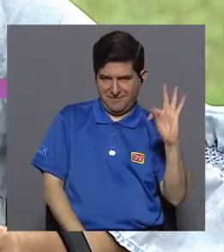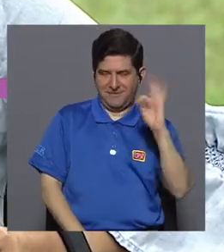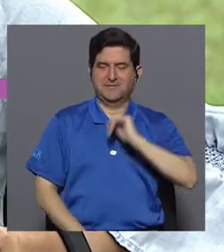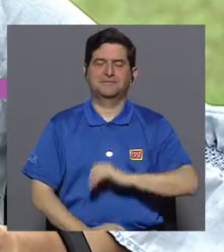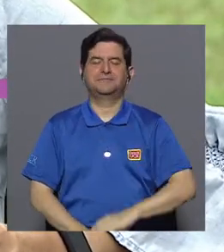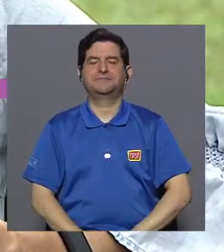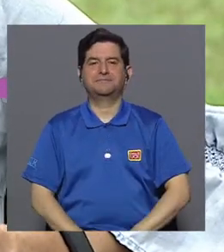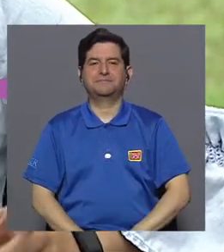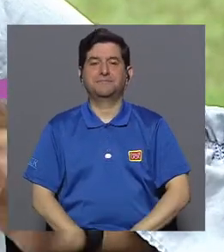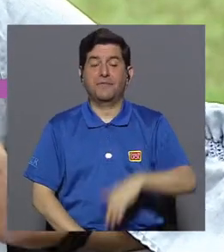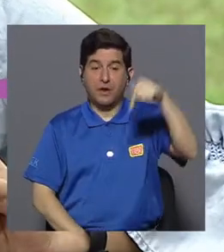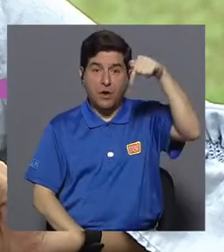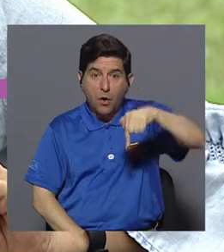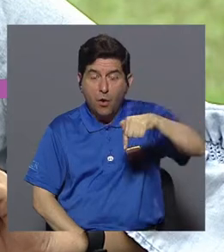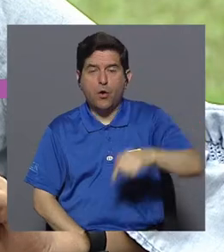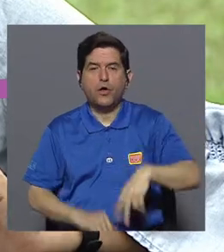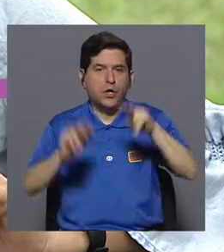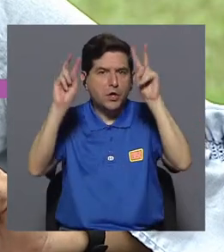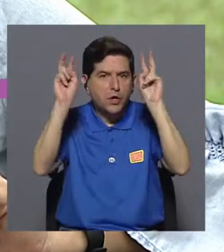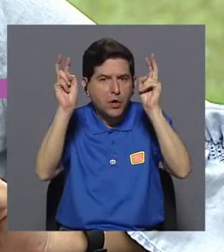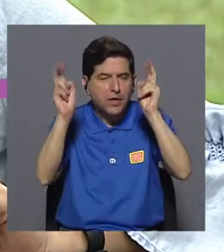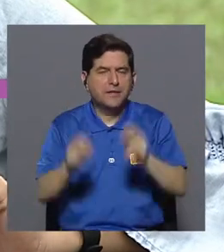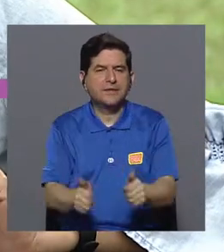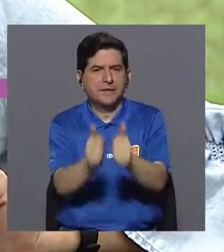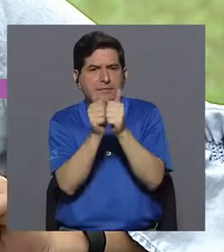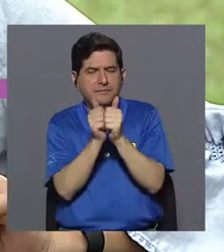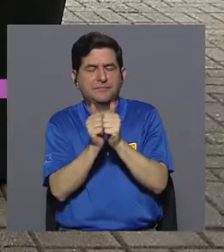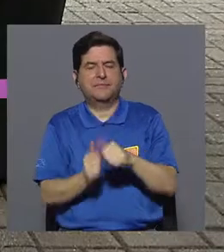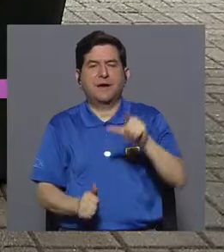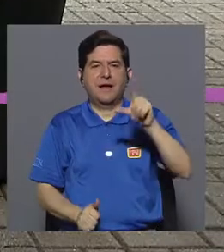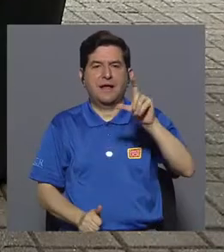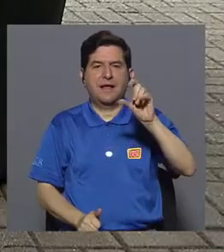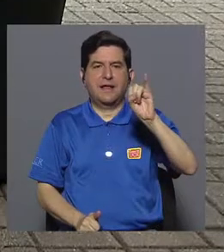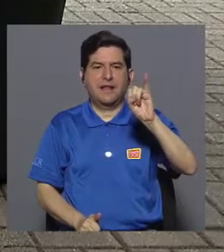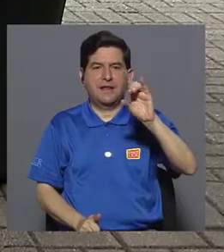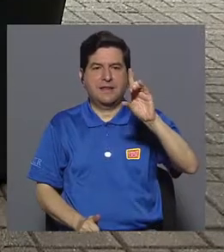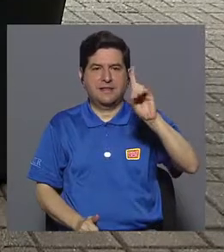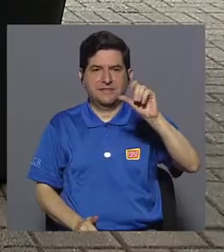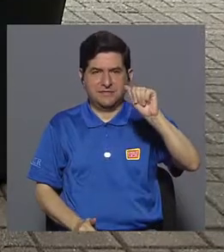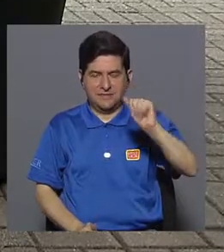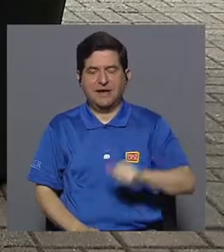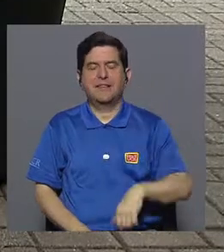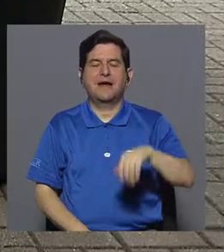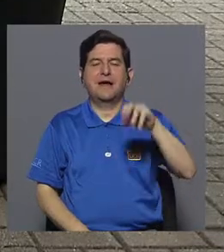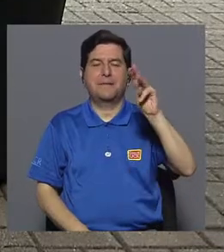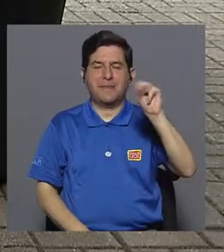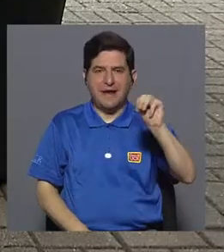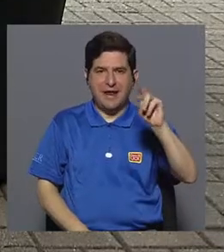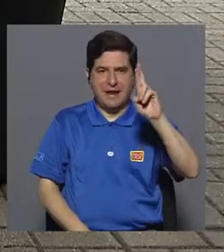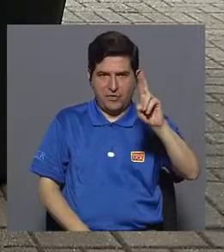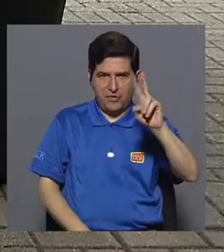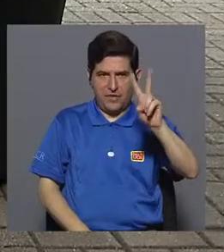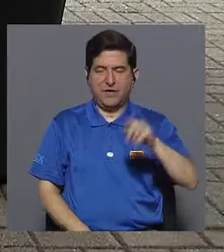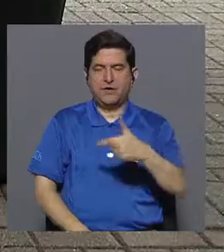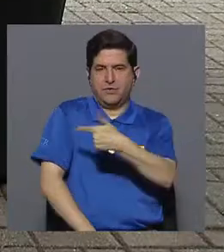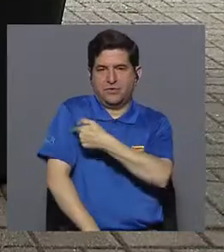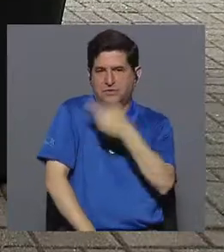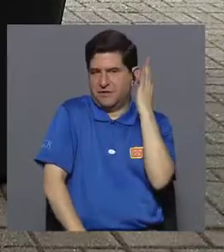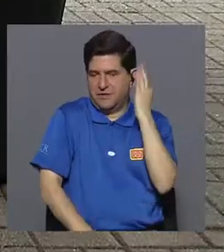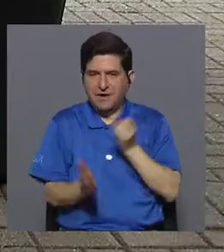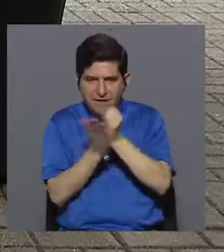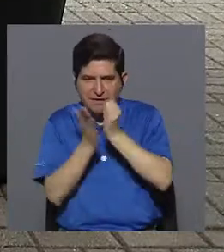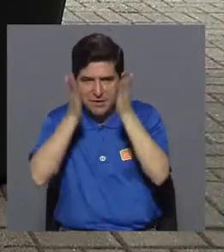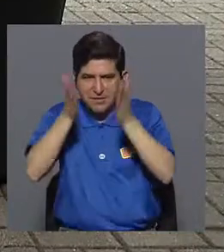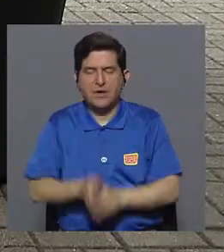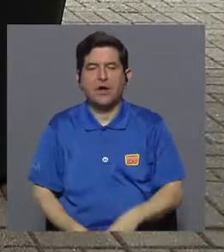Trejos y para hoy con esta temática nos acompaña la licenciada Mariela Rodríguez Valerio. Ella es enfermera e investigadora